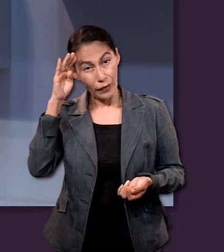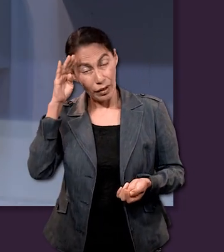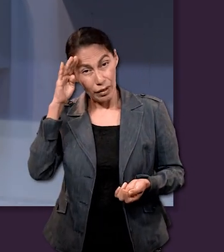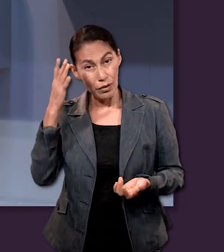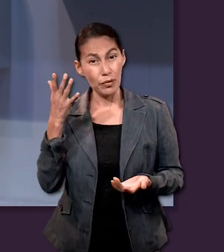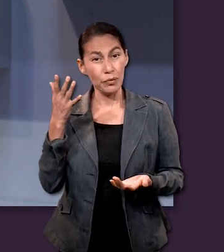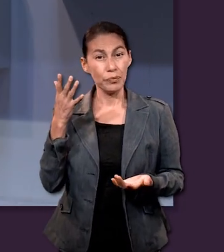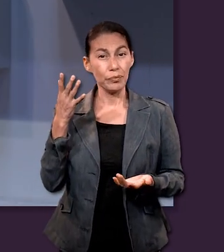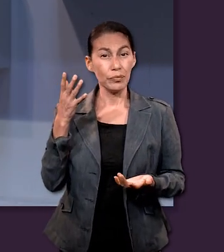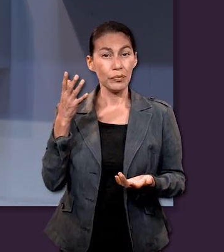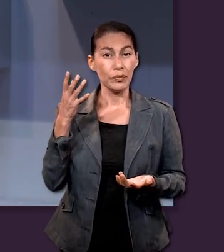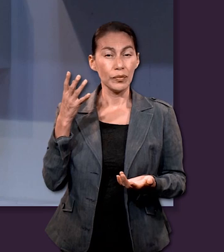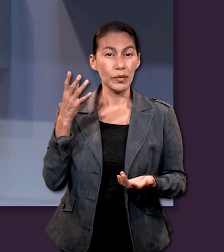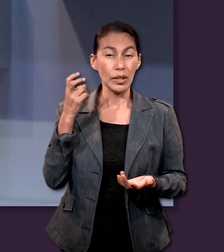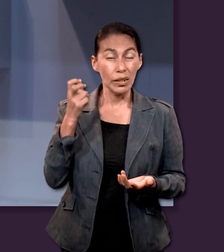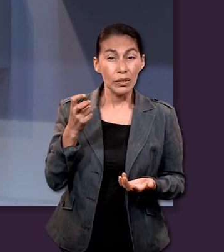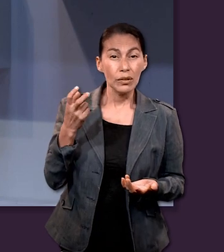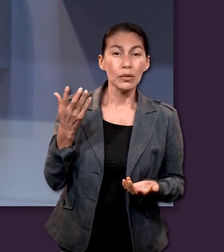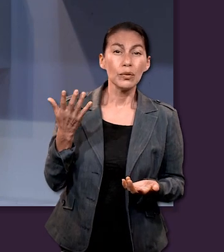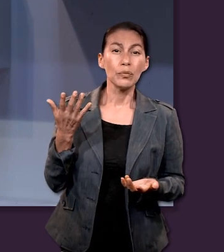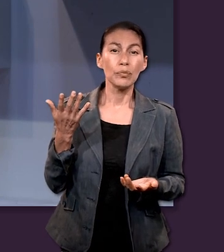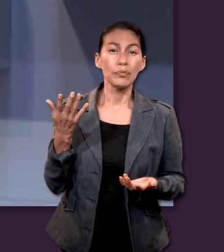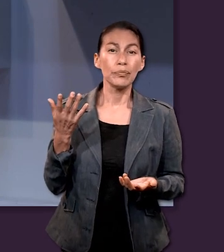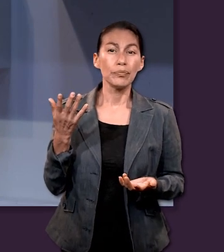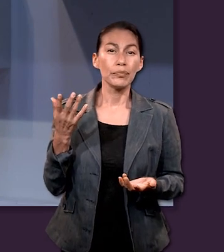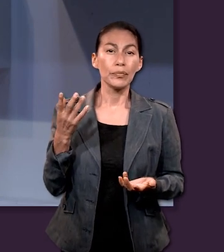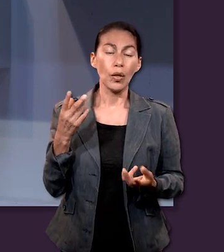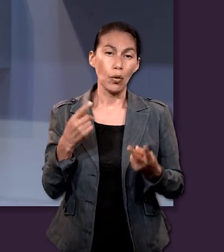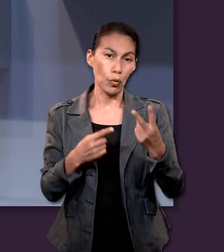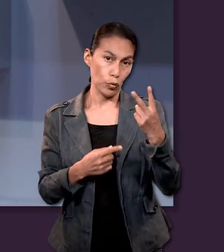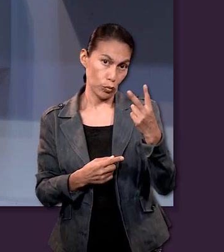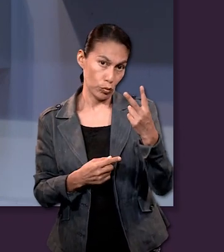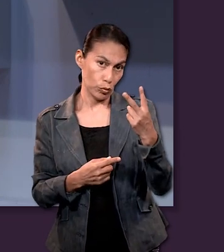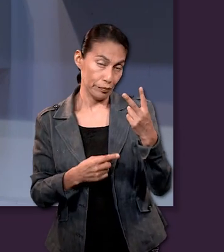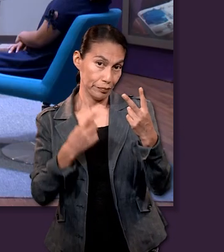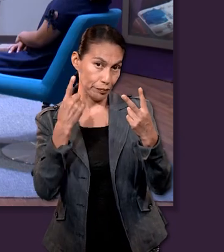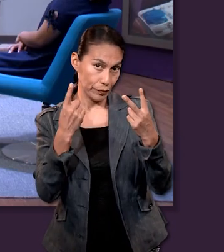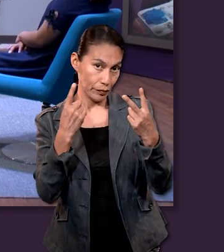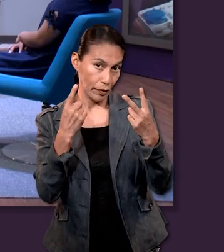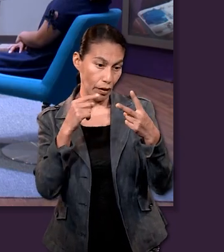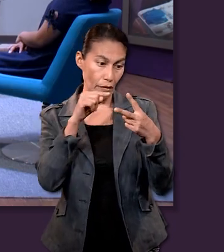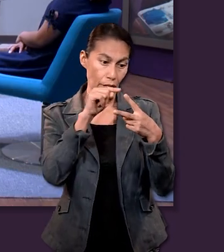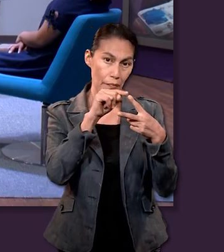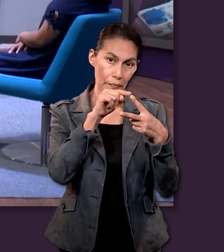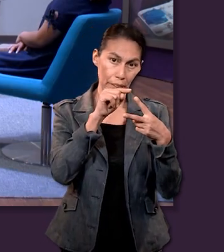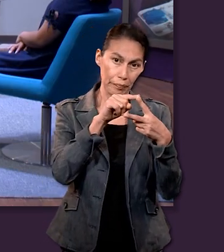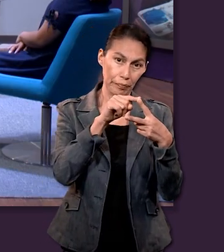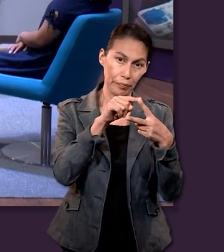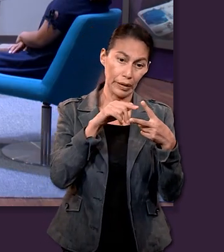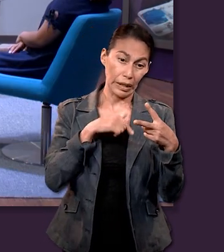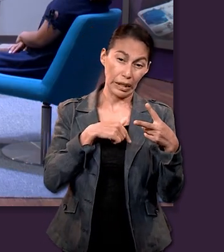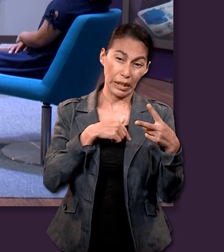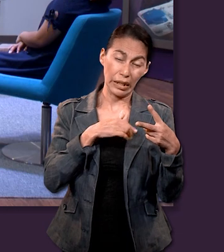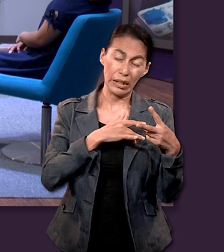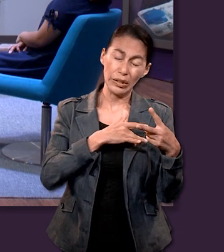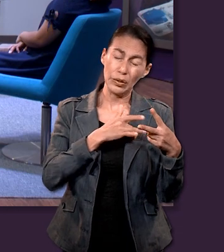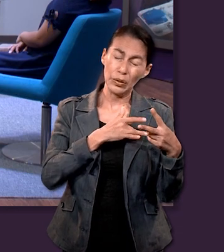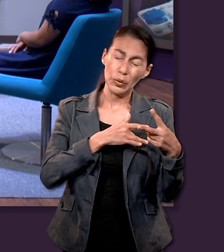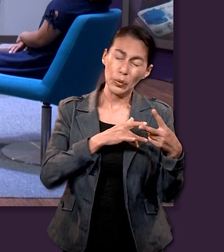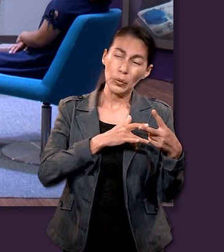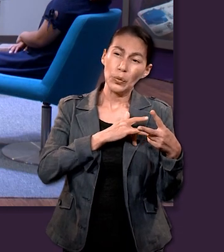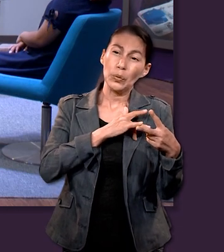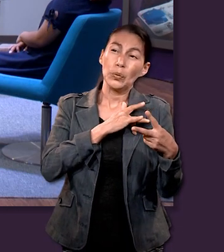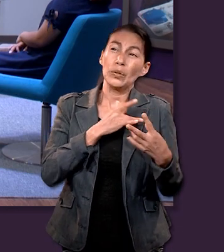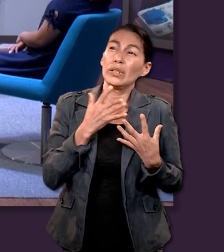el pensar de esa manera puede ser por dos cosas. La primera, que existe un deseo en nuestro corazón